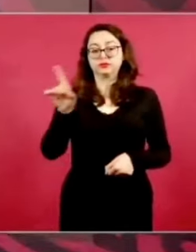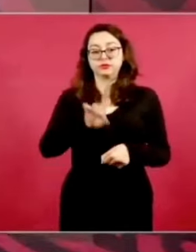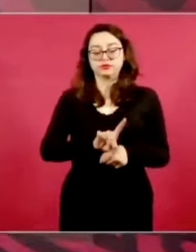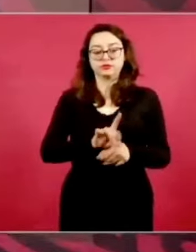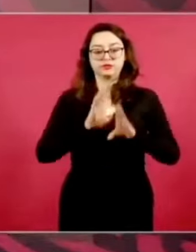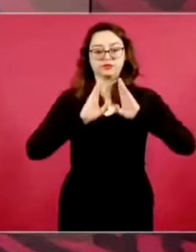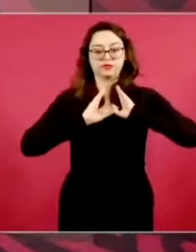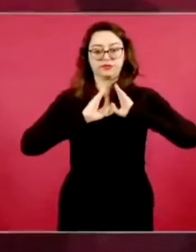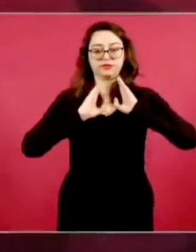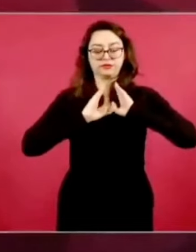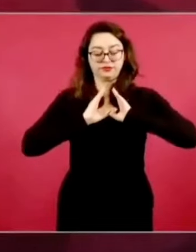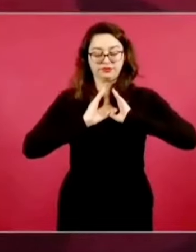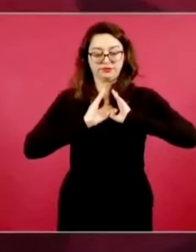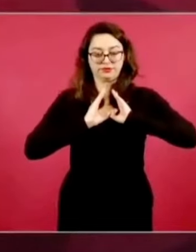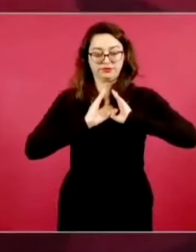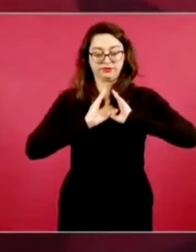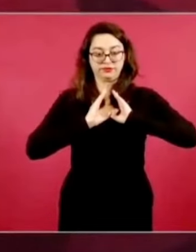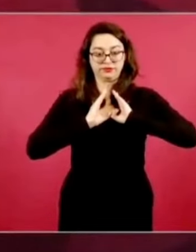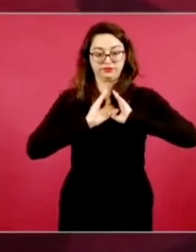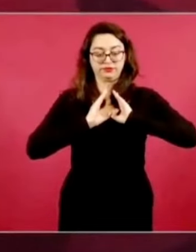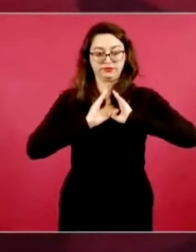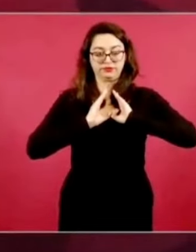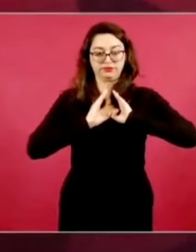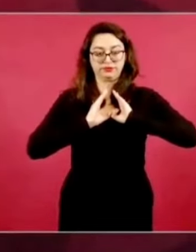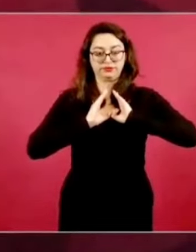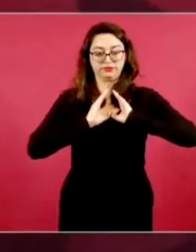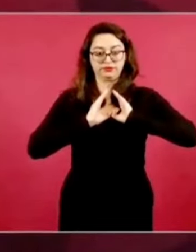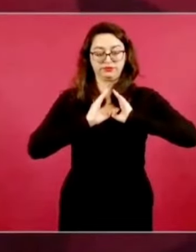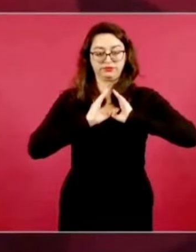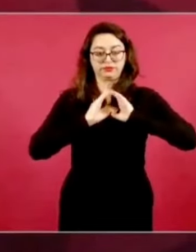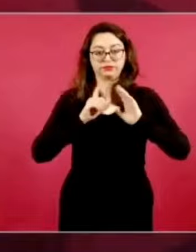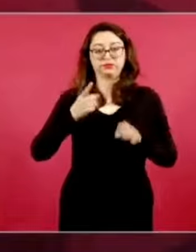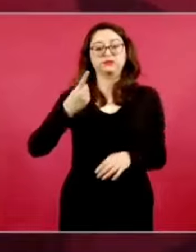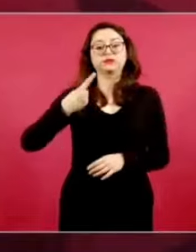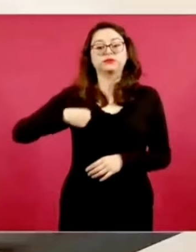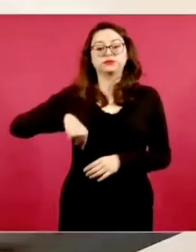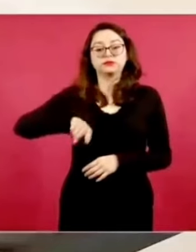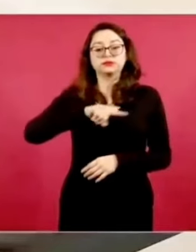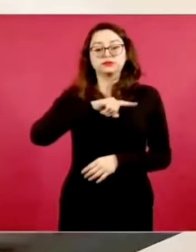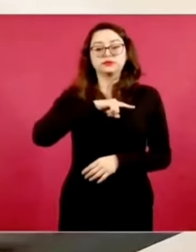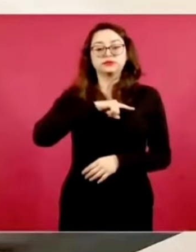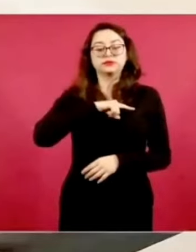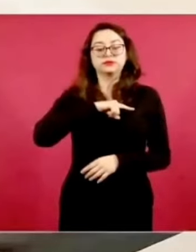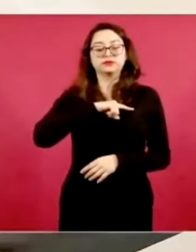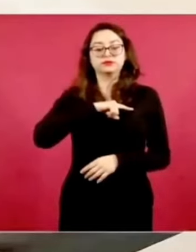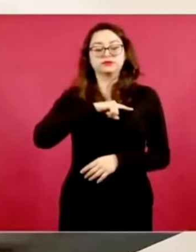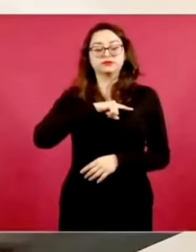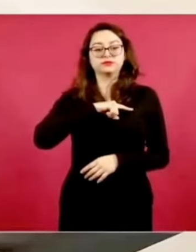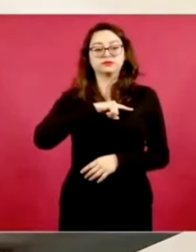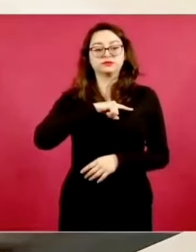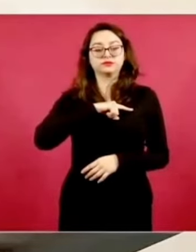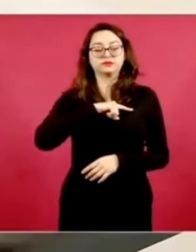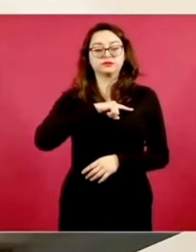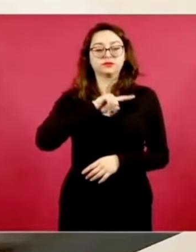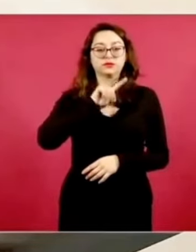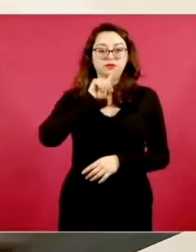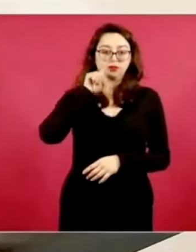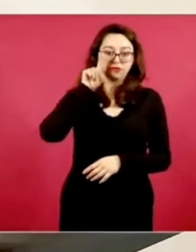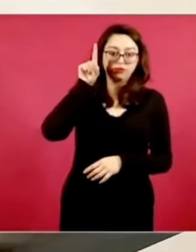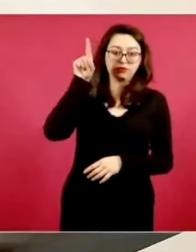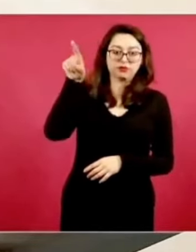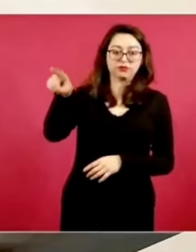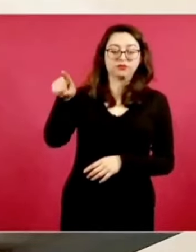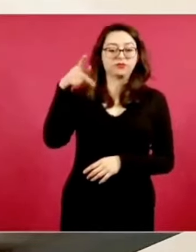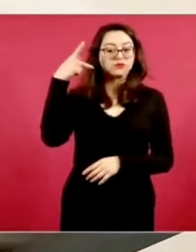vamos a ir a Oriental,